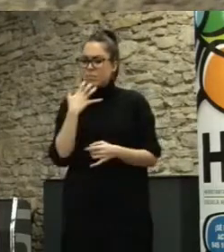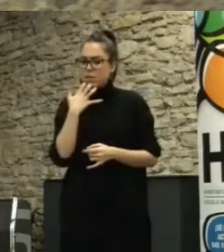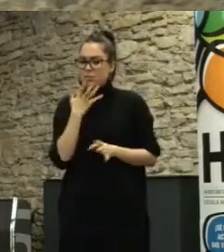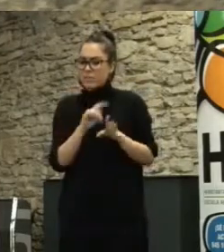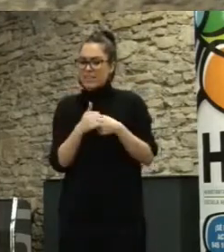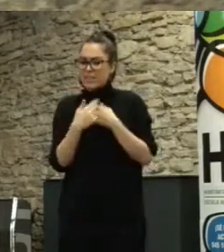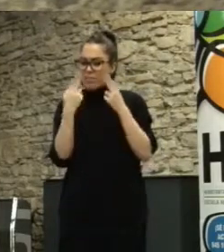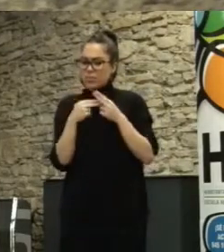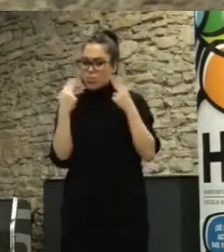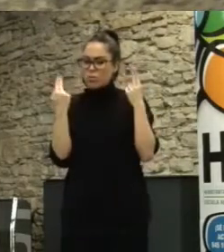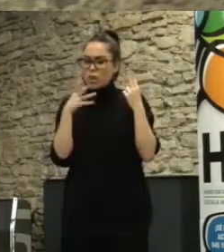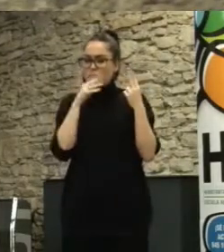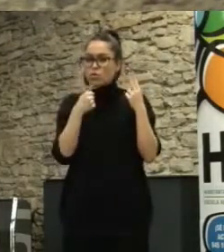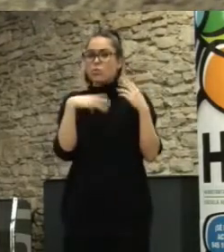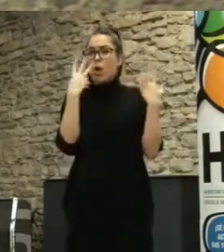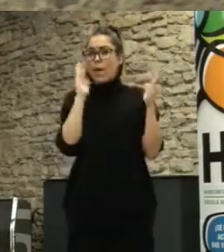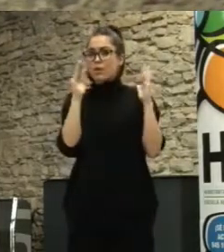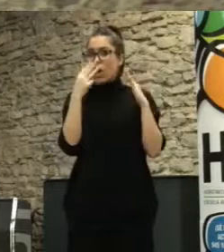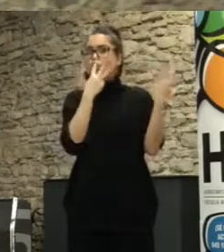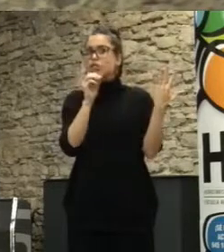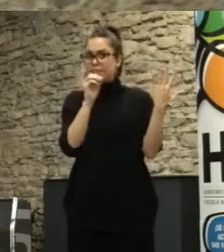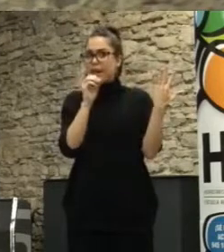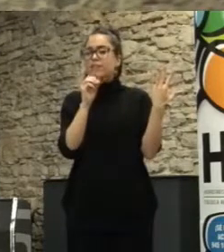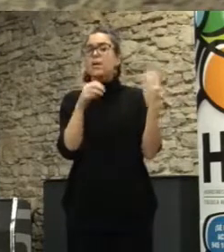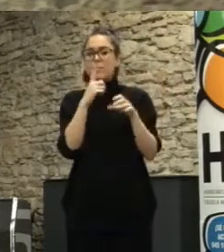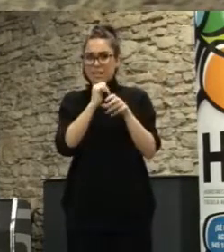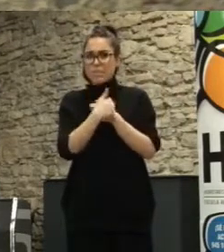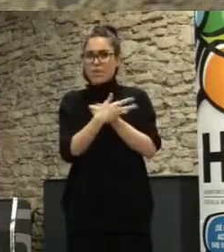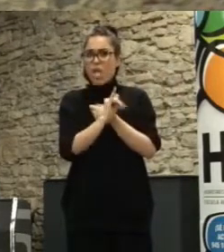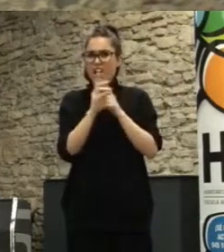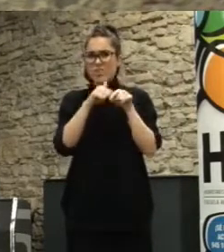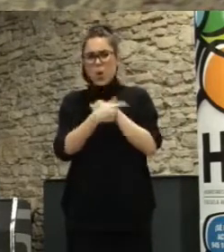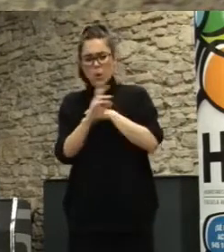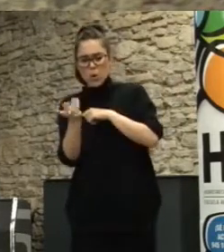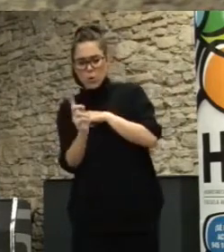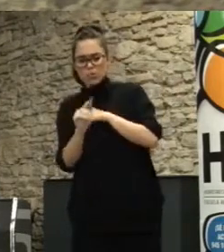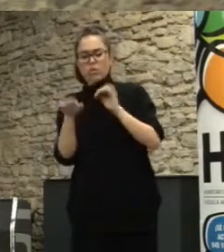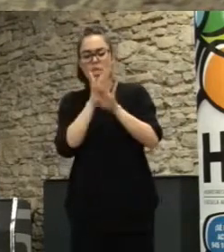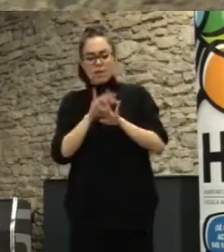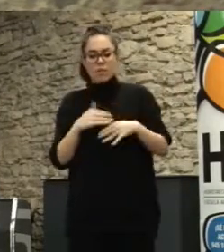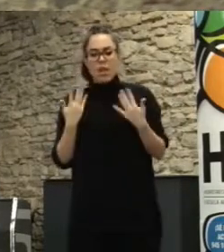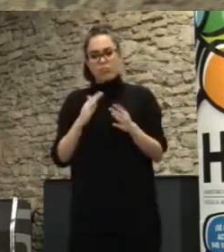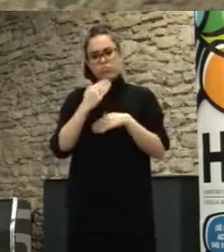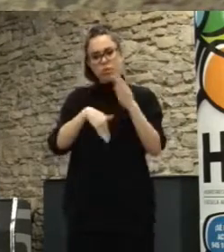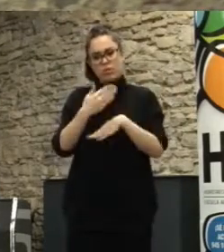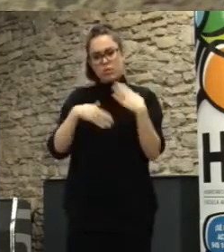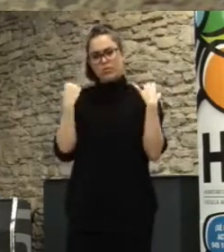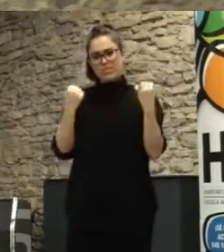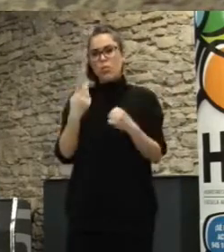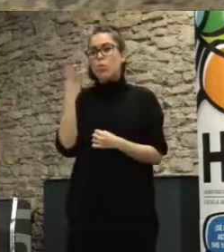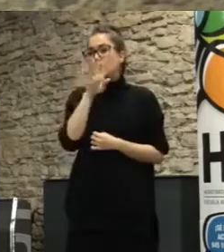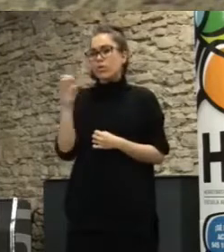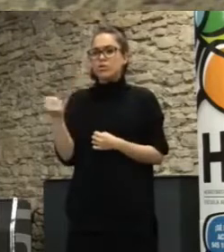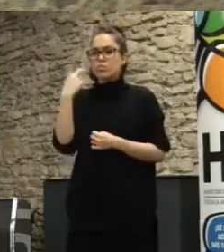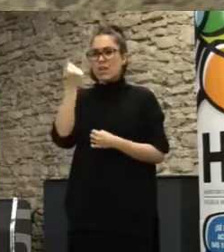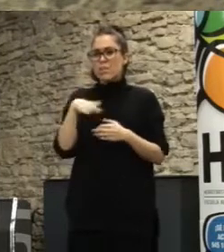pública porque en los 80 la tenía luego no entonces es bastante fuerte o sea que haya casi 400.000 usuarios